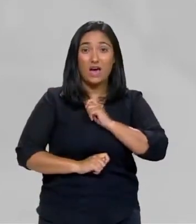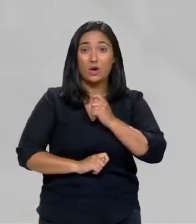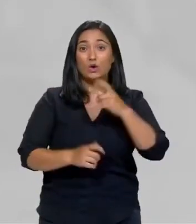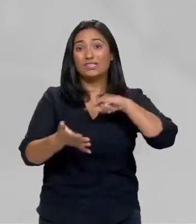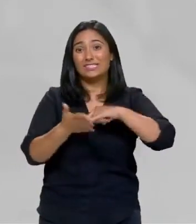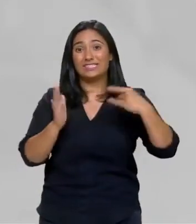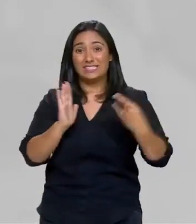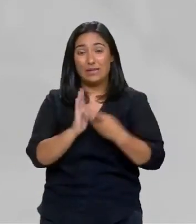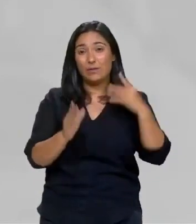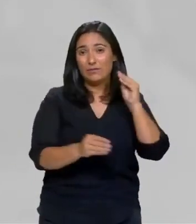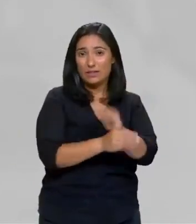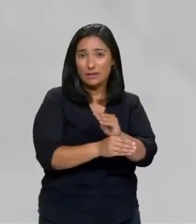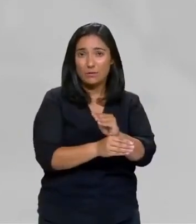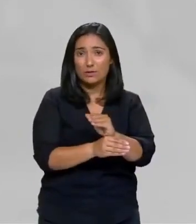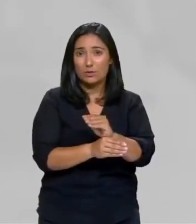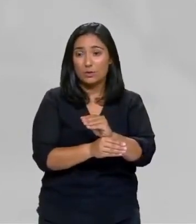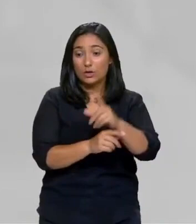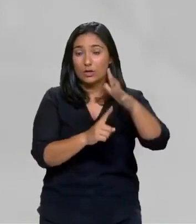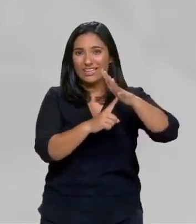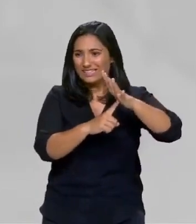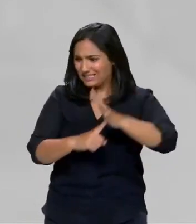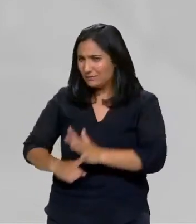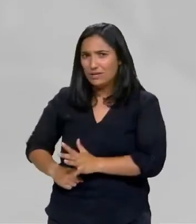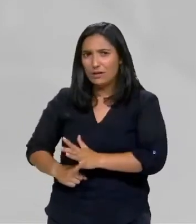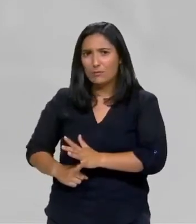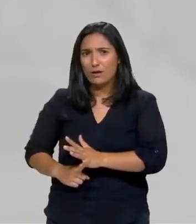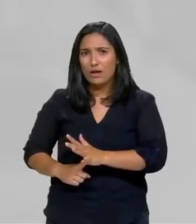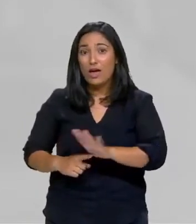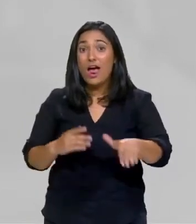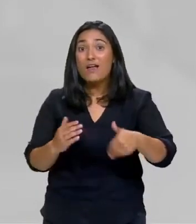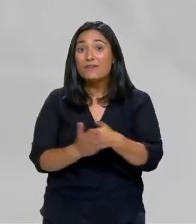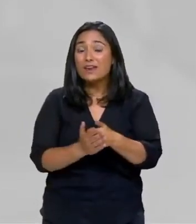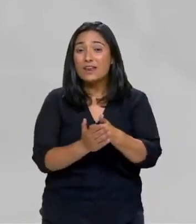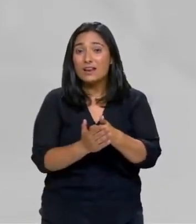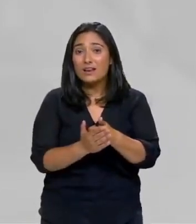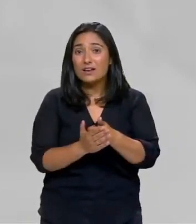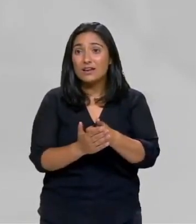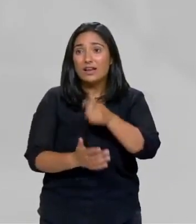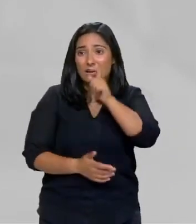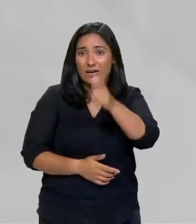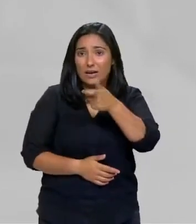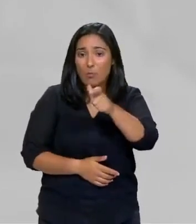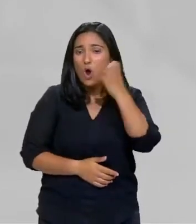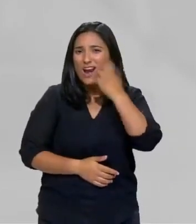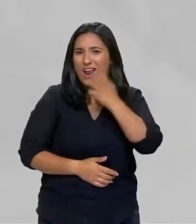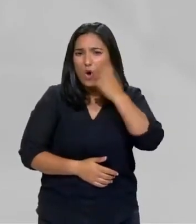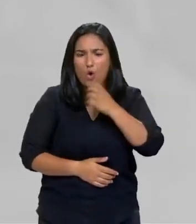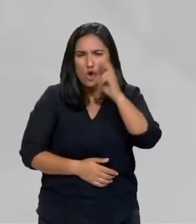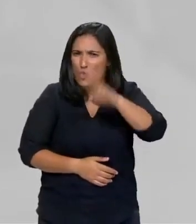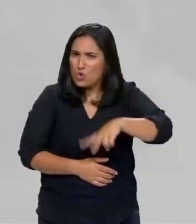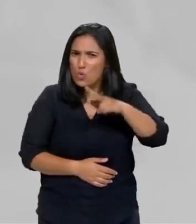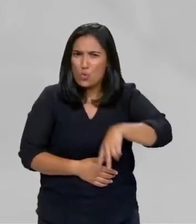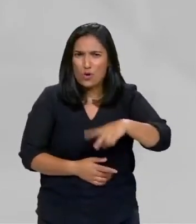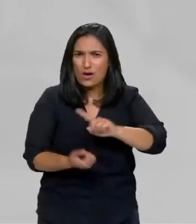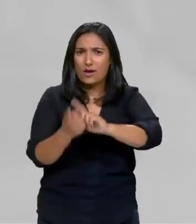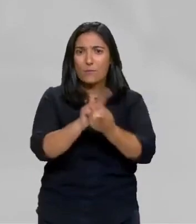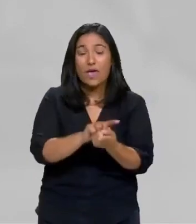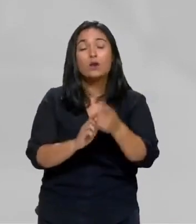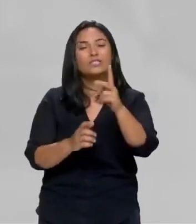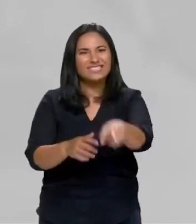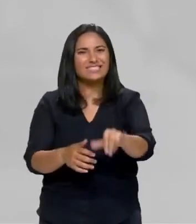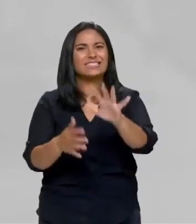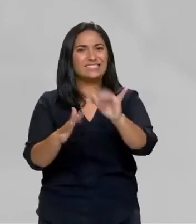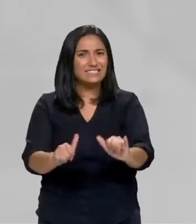ano 2010 que nos discriminaba e nunca lle reclamou ao señor Rajoy, cambialo. Moito Galicia, Galicia, pero